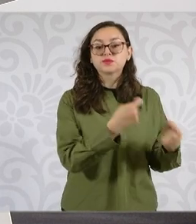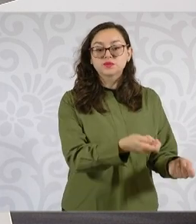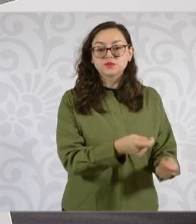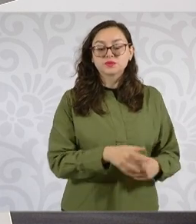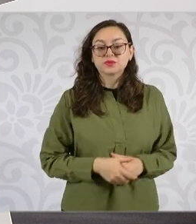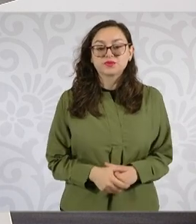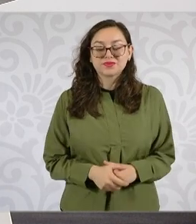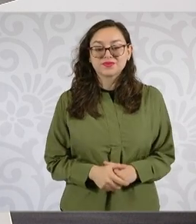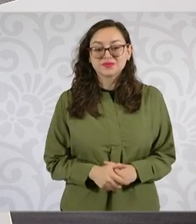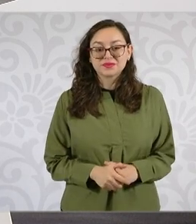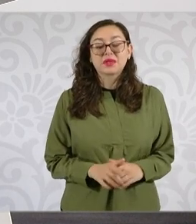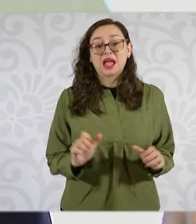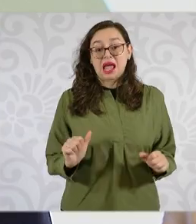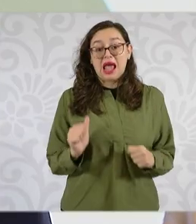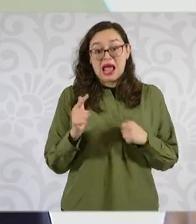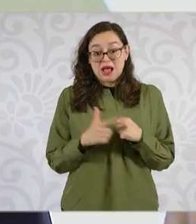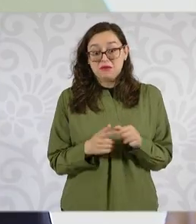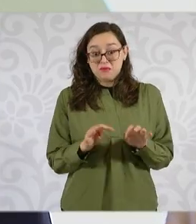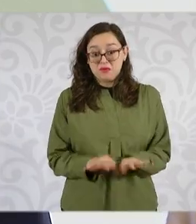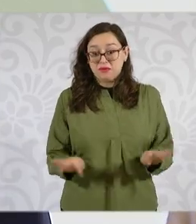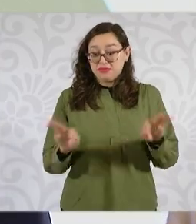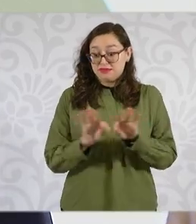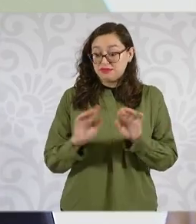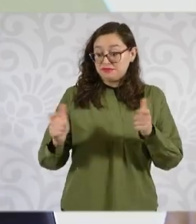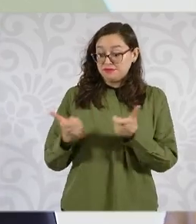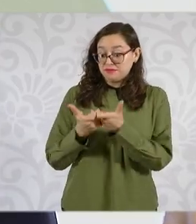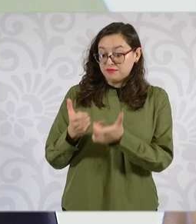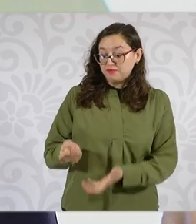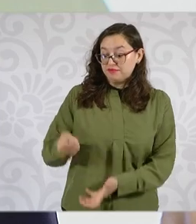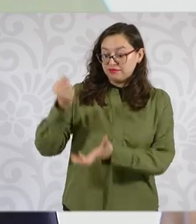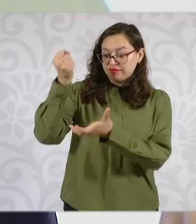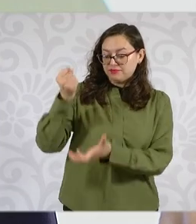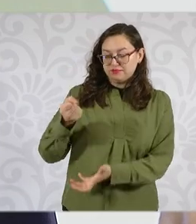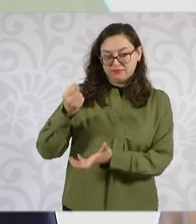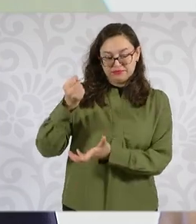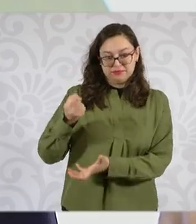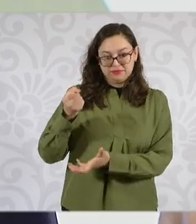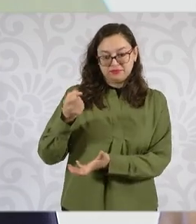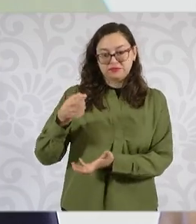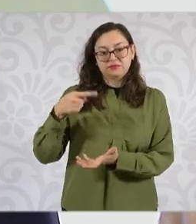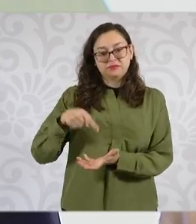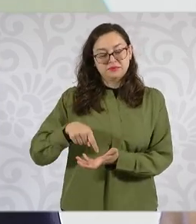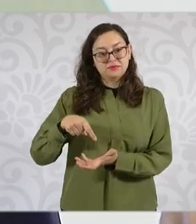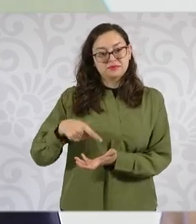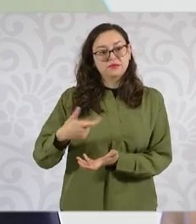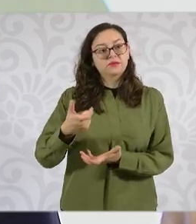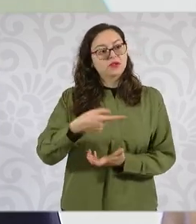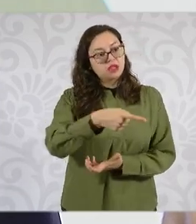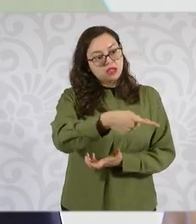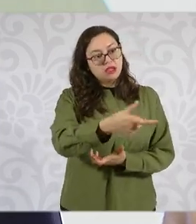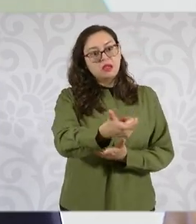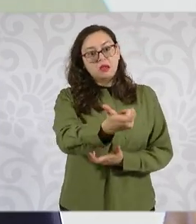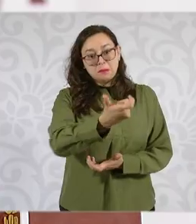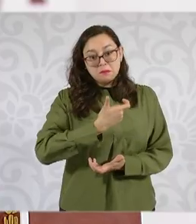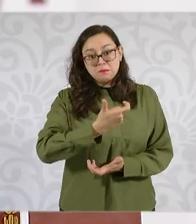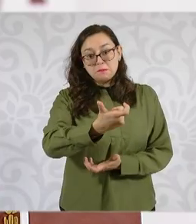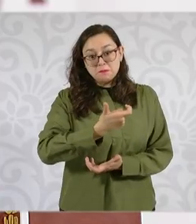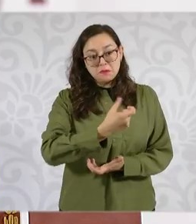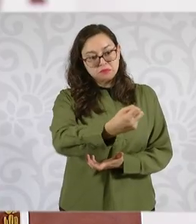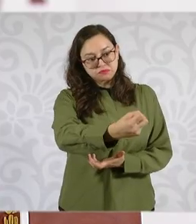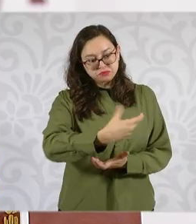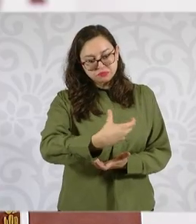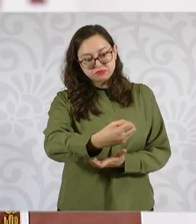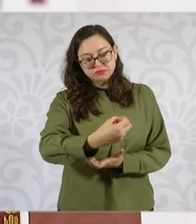el fideicomiso de esta financiera para el bienestar para recibir los reembolsos, guardarlos en un cajón